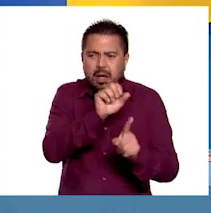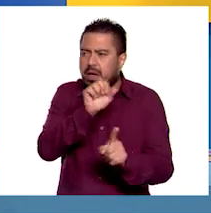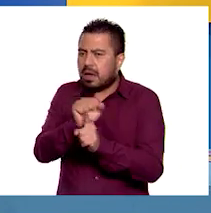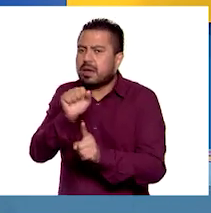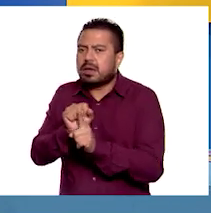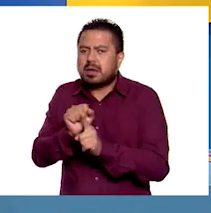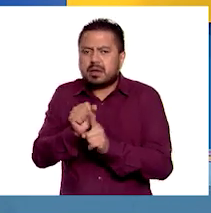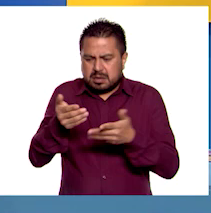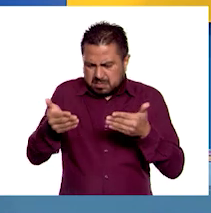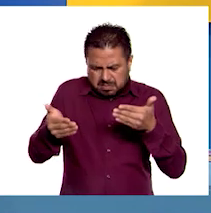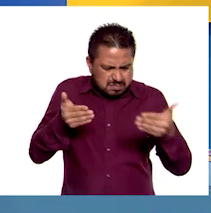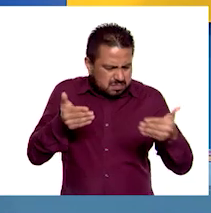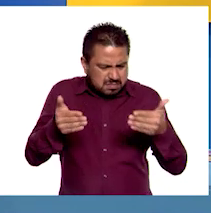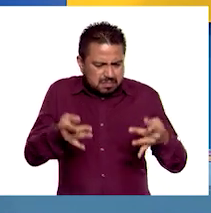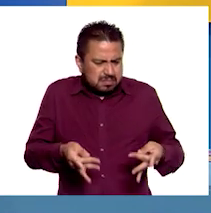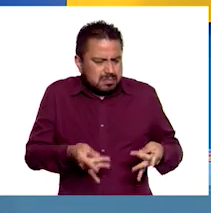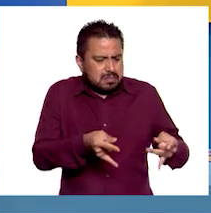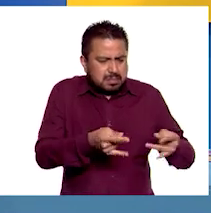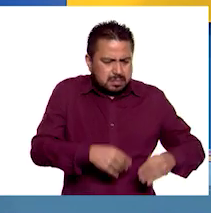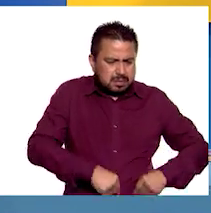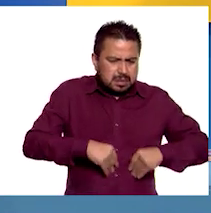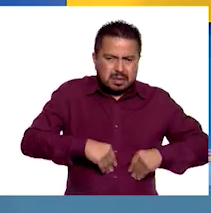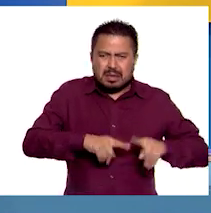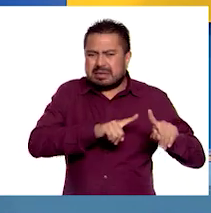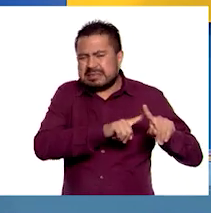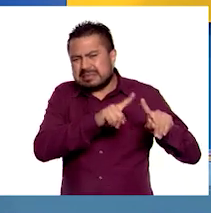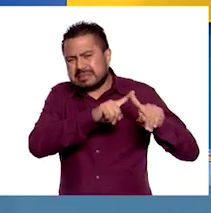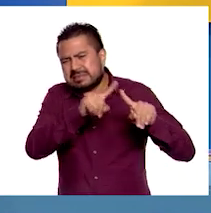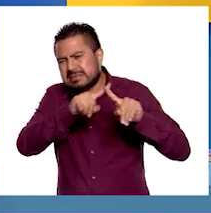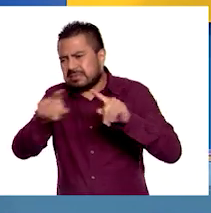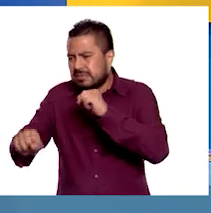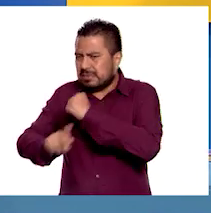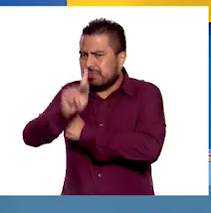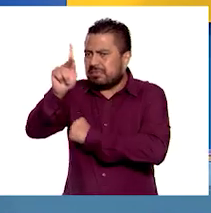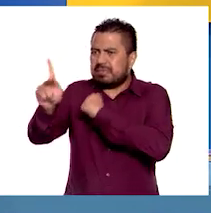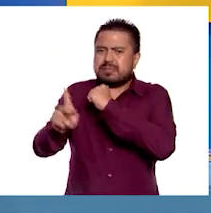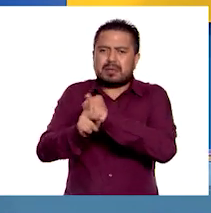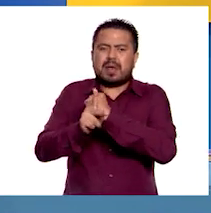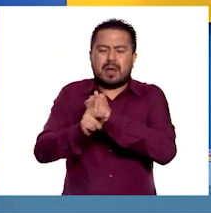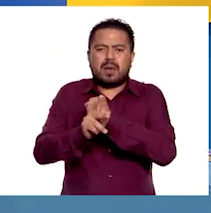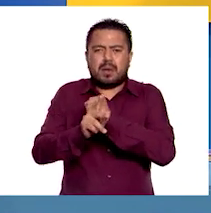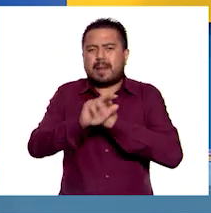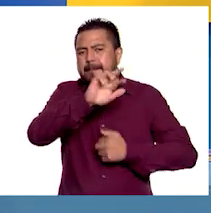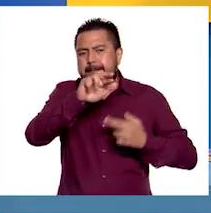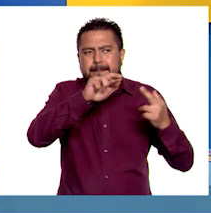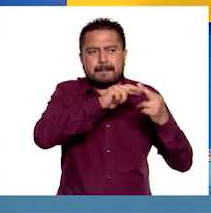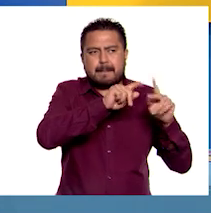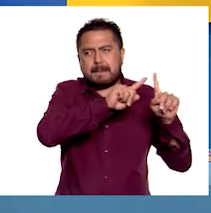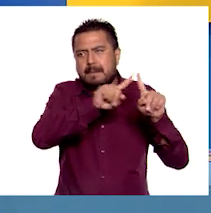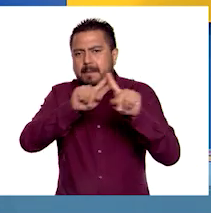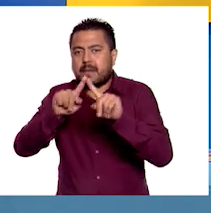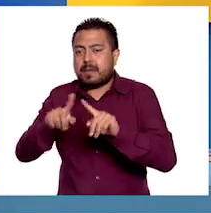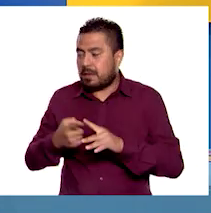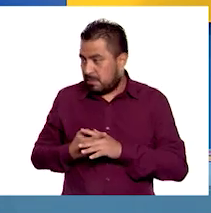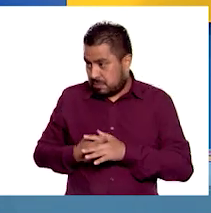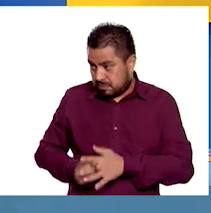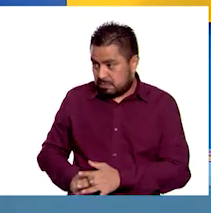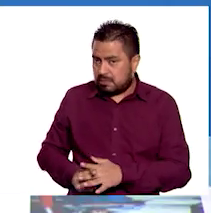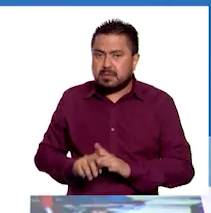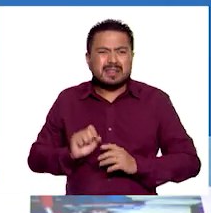establecer comparaciones de calidad de vida entre distintos países de los continentes. ¿Comenzamos?